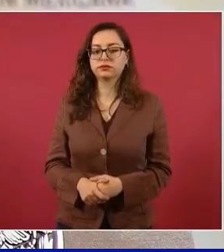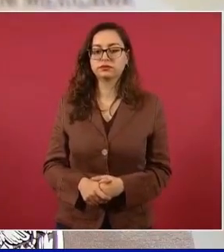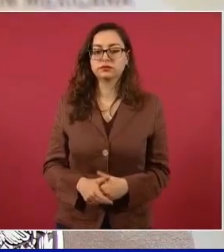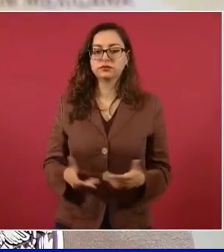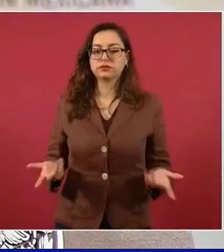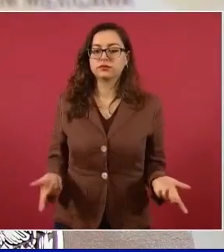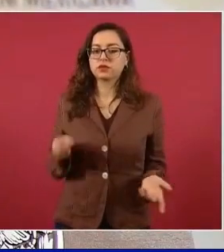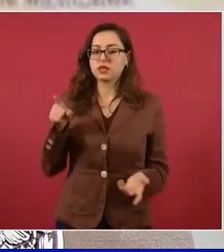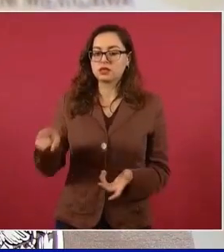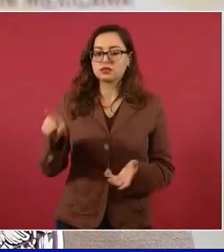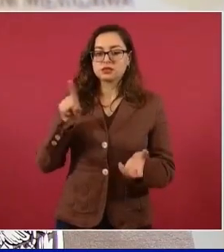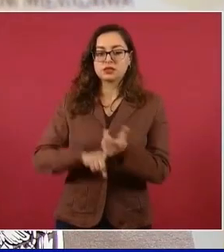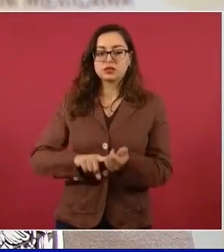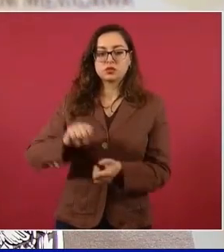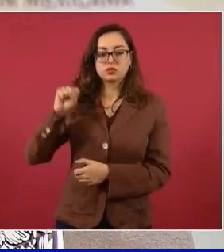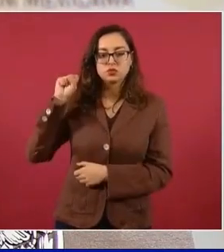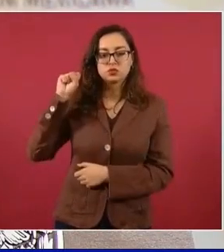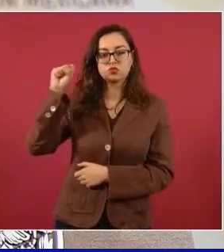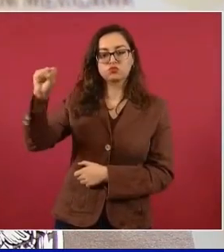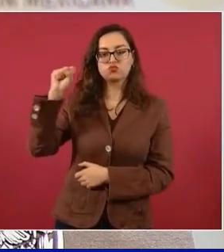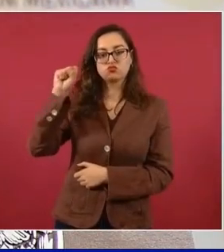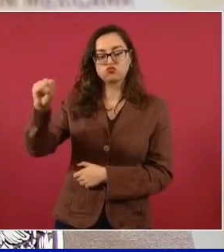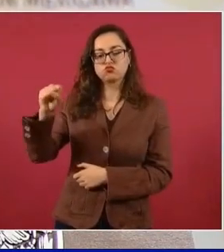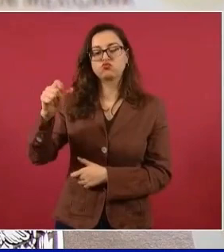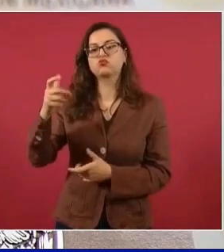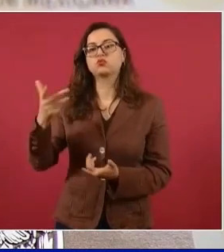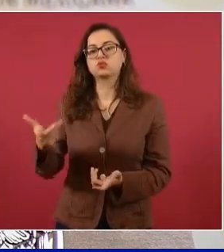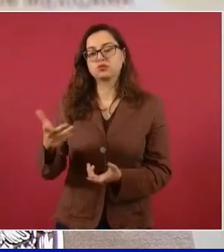sindicato de sobrecargos,